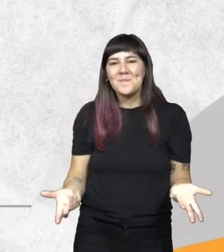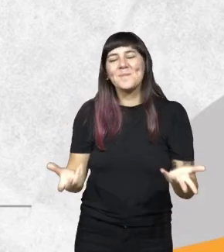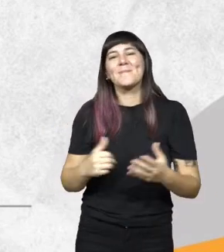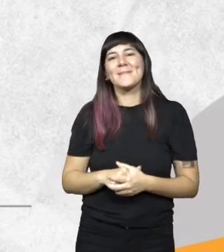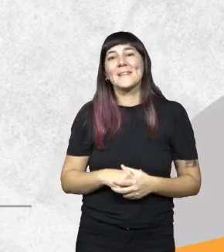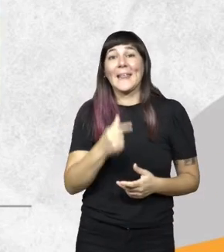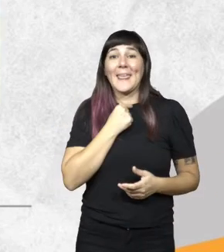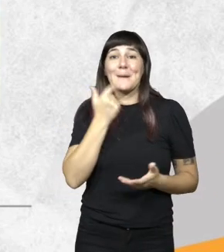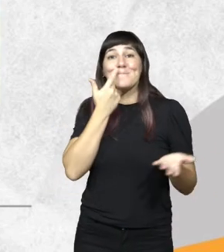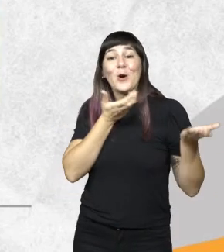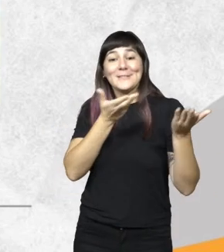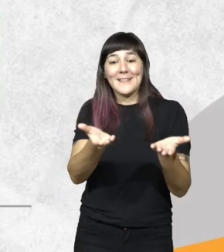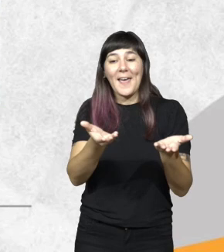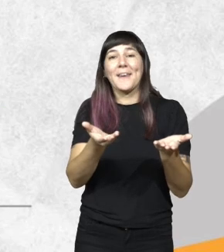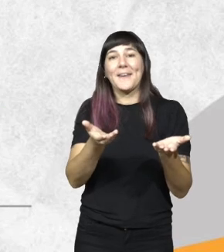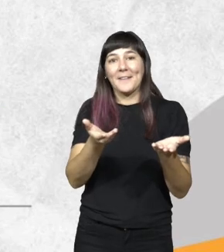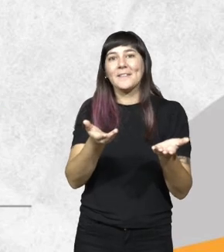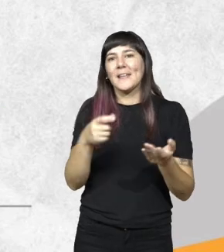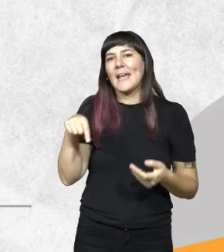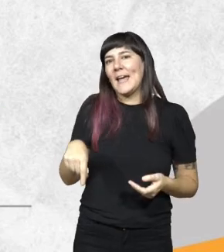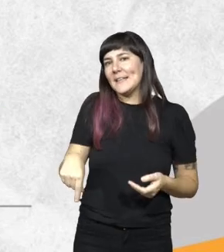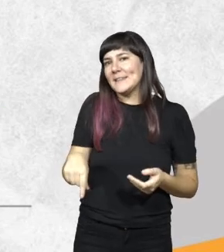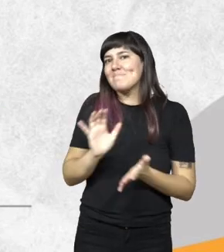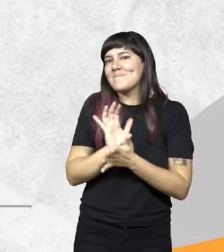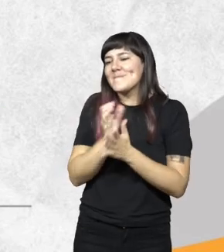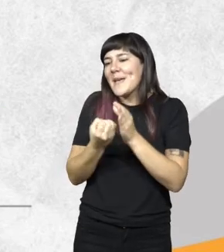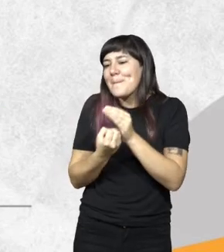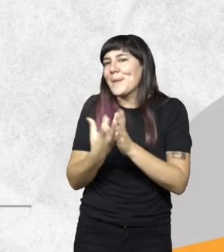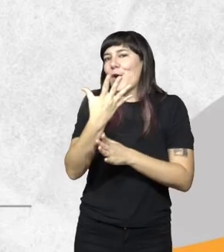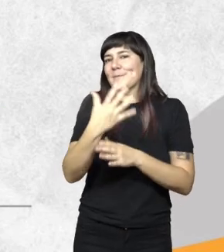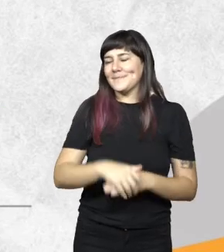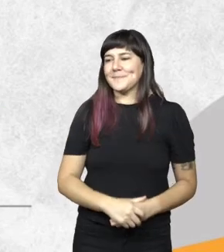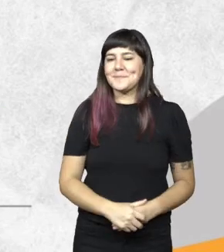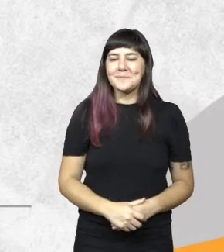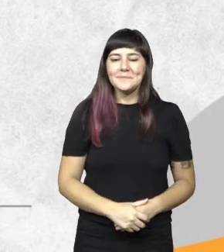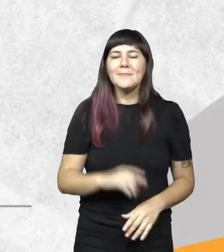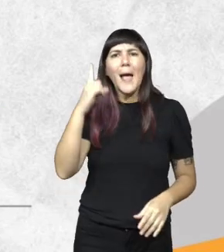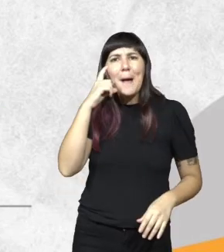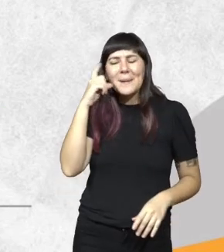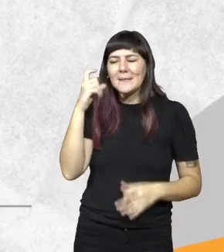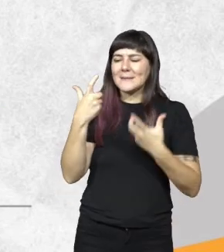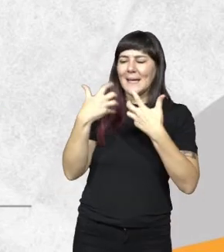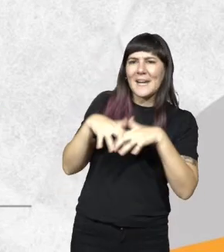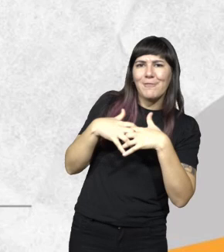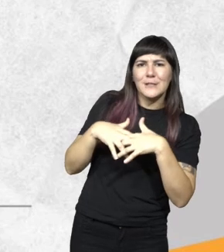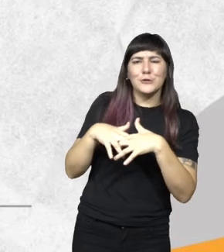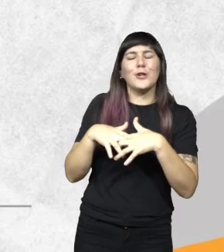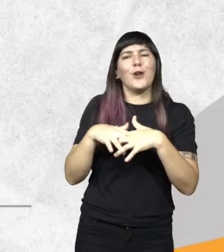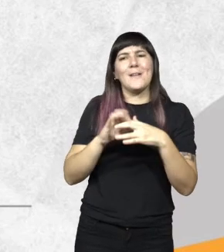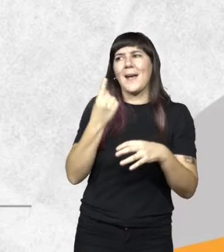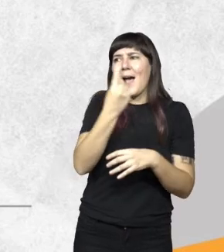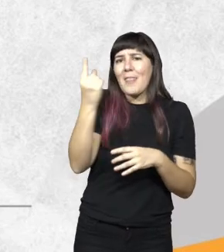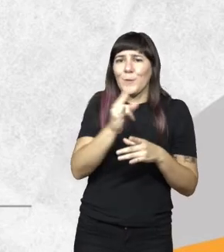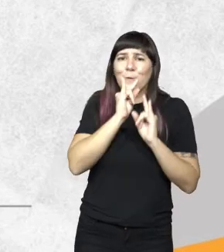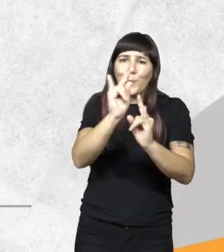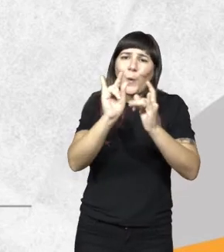les quería mostrar este embrión. Como aprendizajes y reflexiones, cada uno